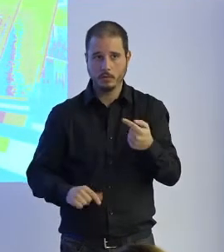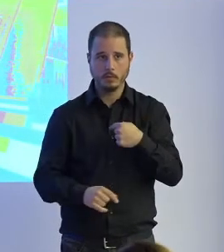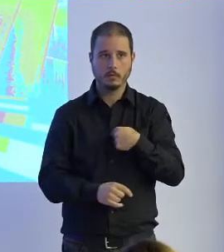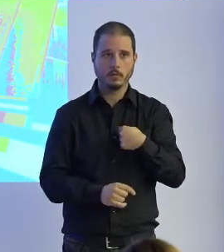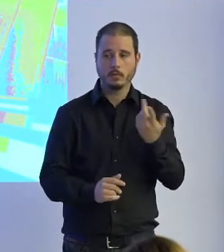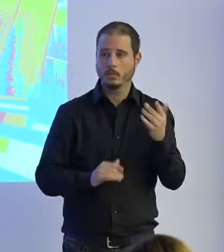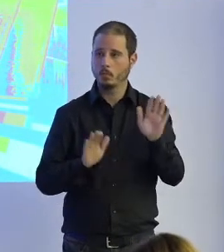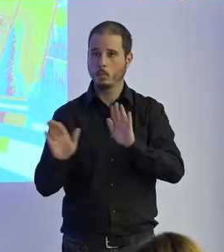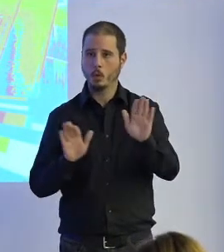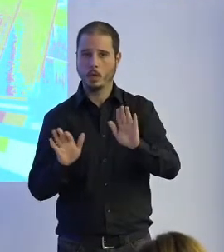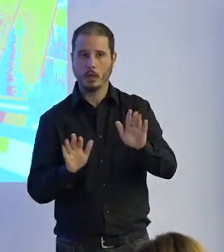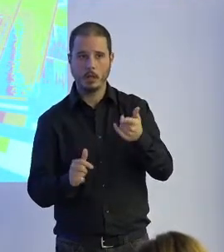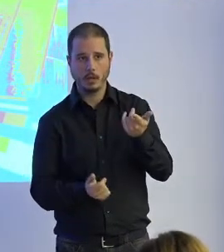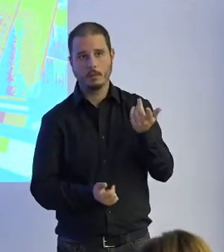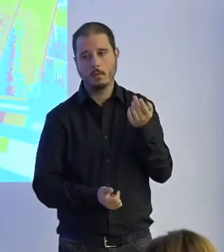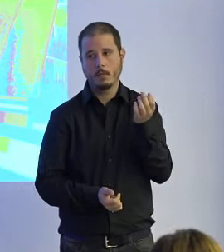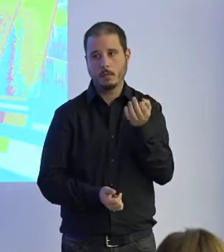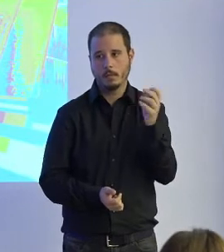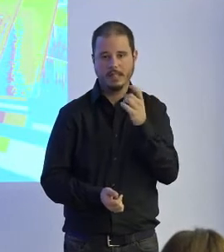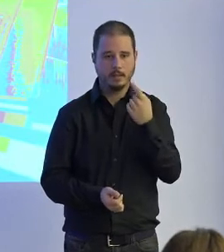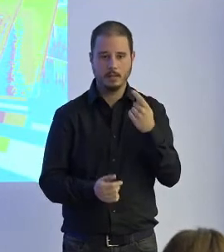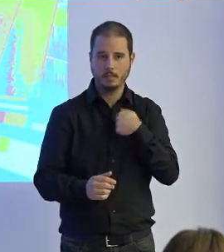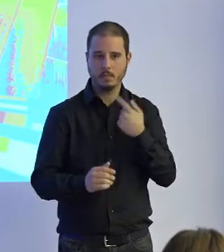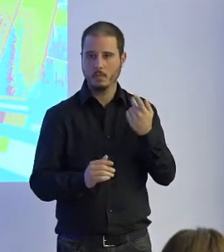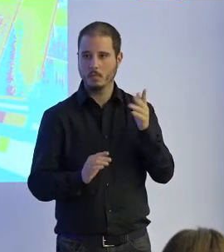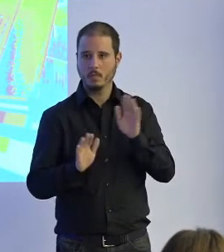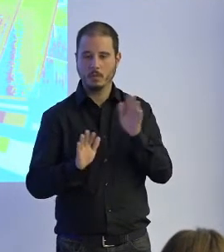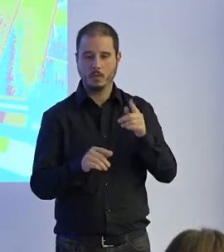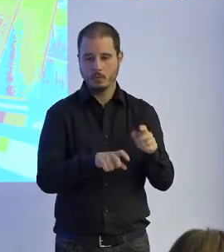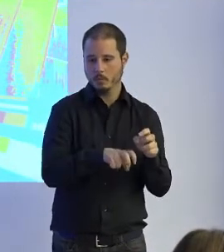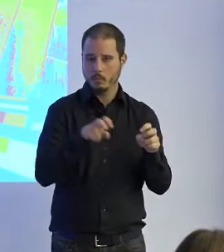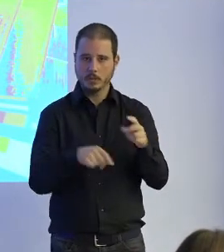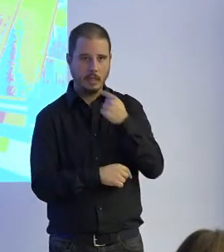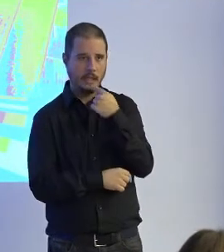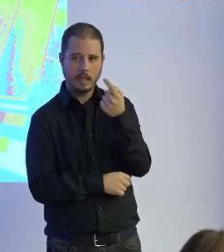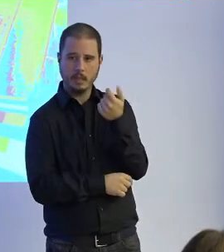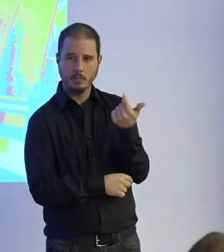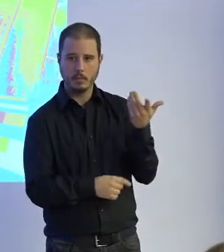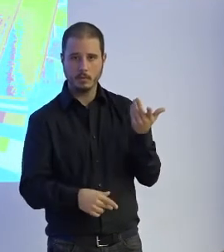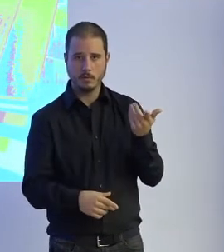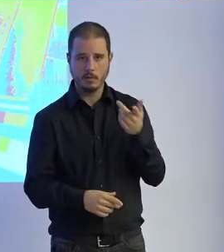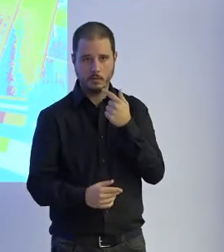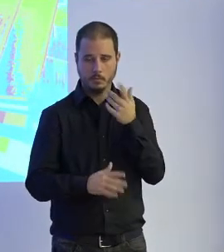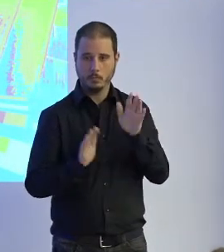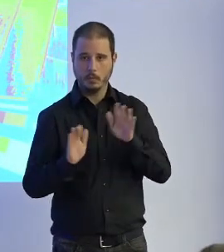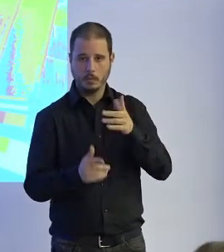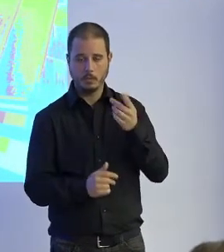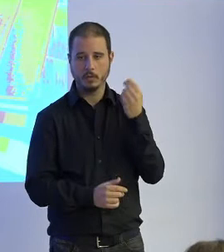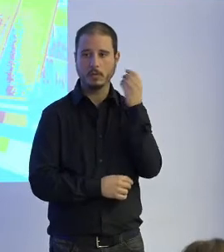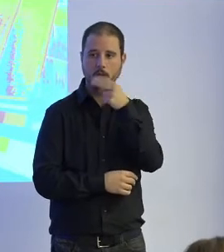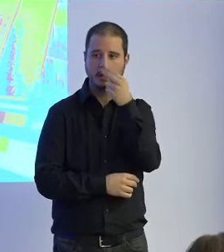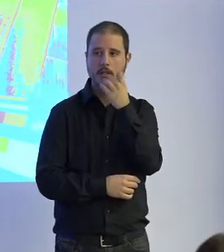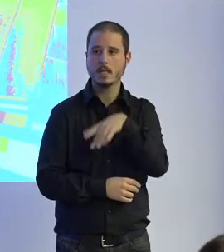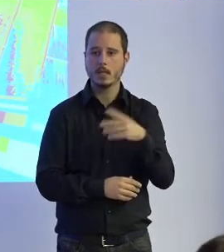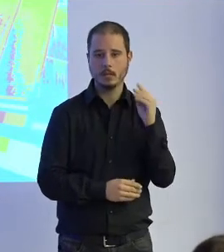presenta una mesa y modera una mesa pues debe de decir quién será ese que aparece allí a la derecha que dice poco porque aquí los interesantes son los ponentes